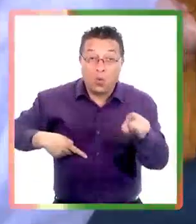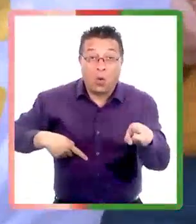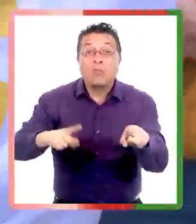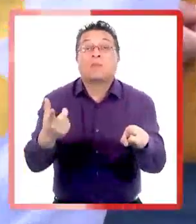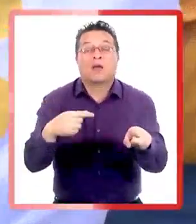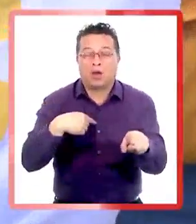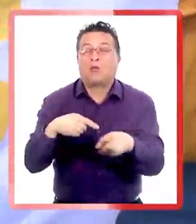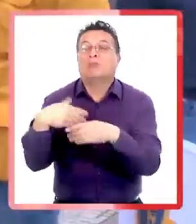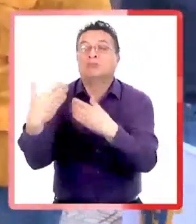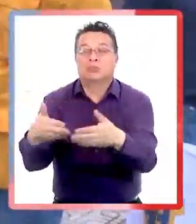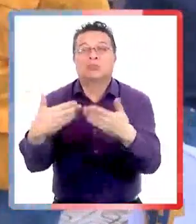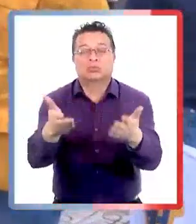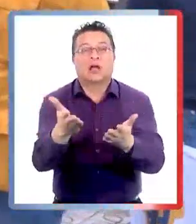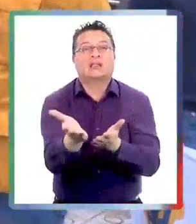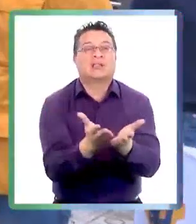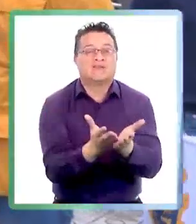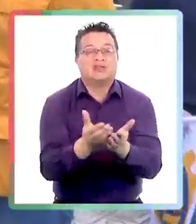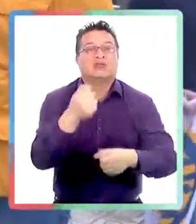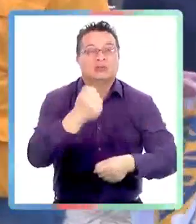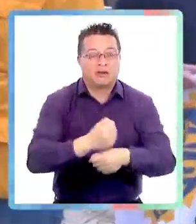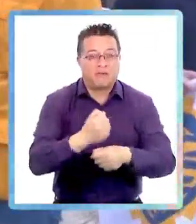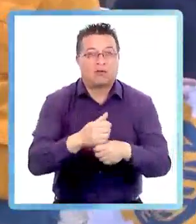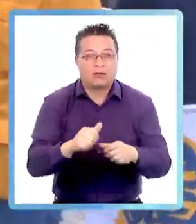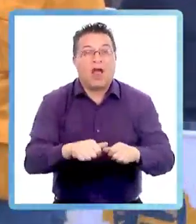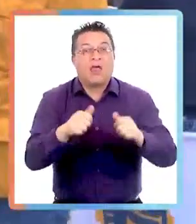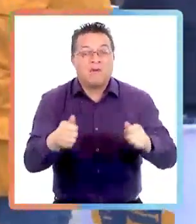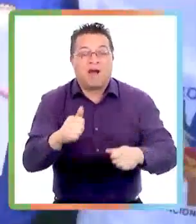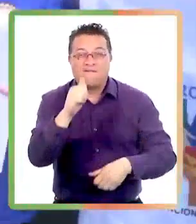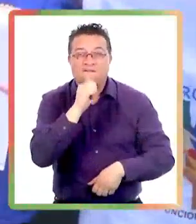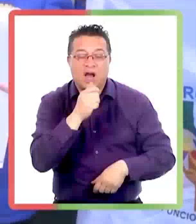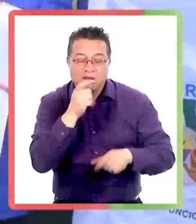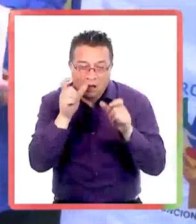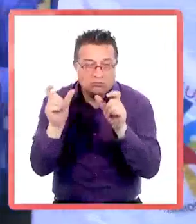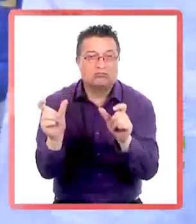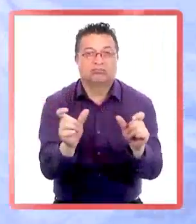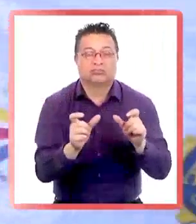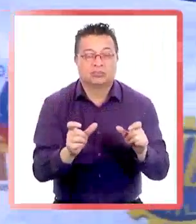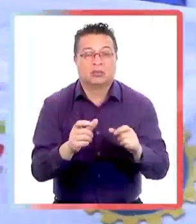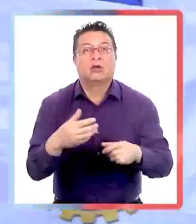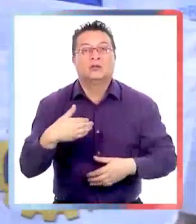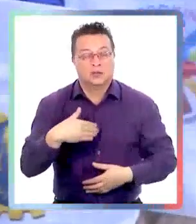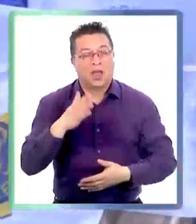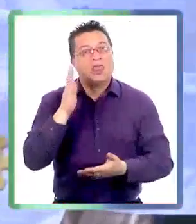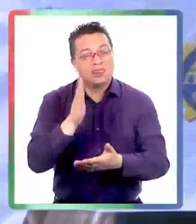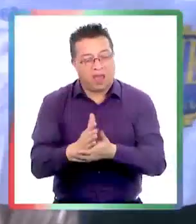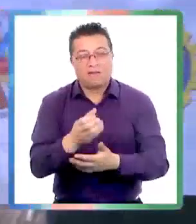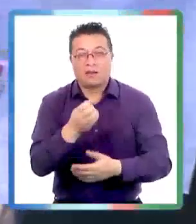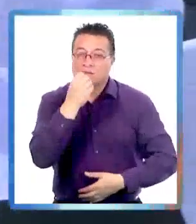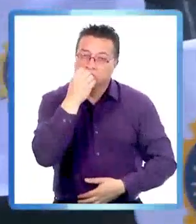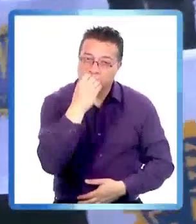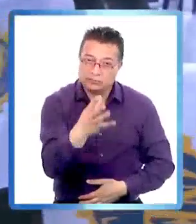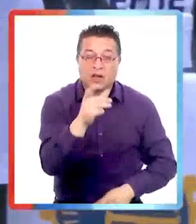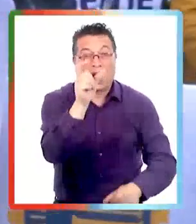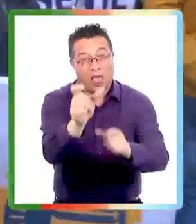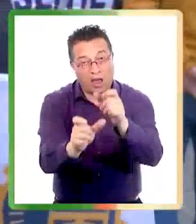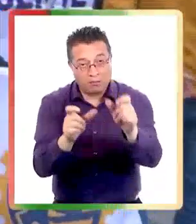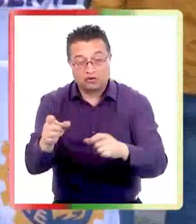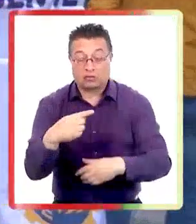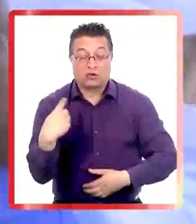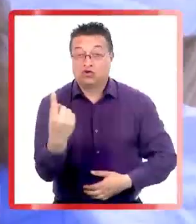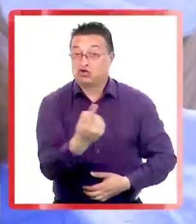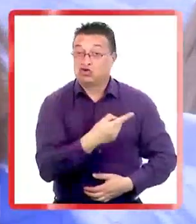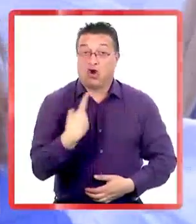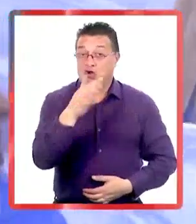a la externalización de servicios y productos, además de la falta de fiscalización. Teníamos que salir a decirle a la gente